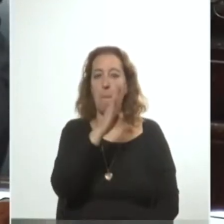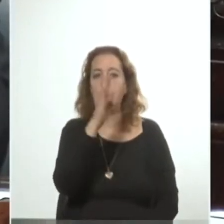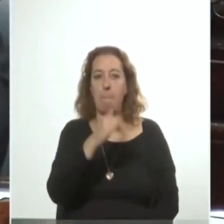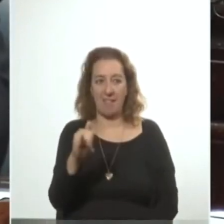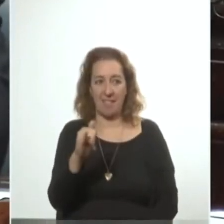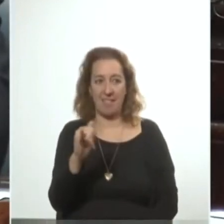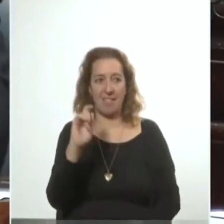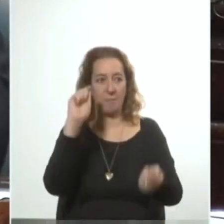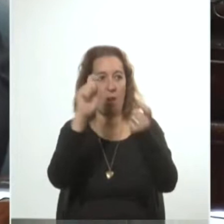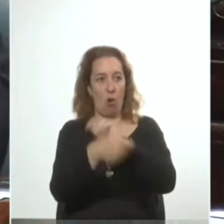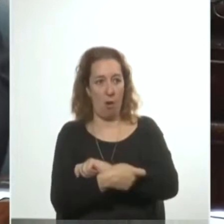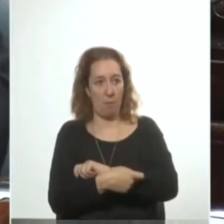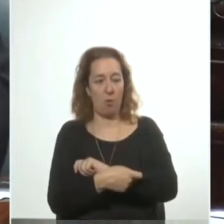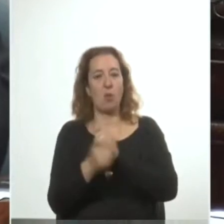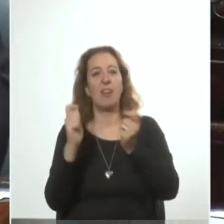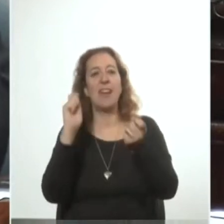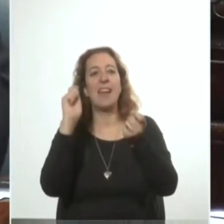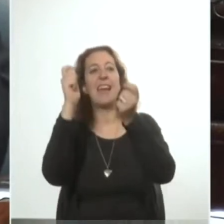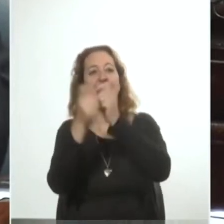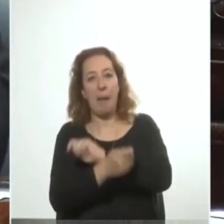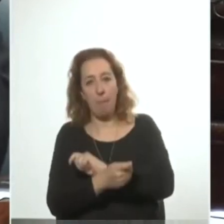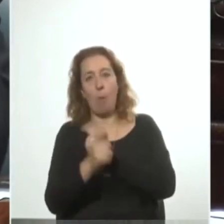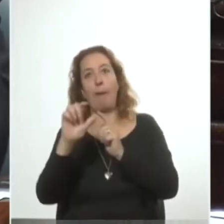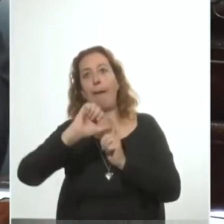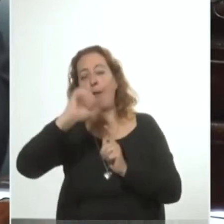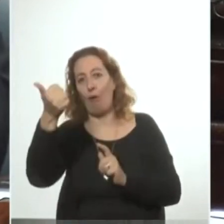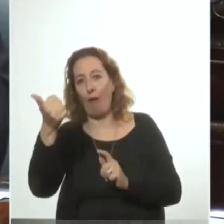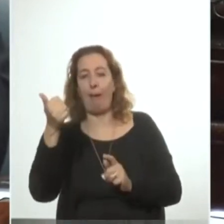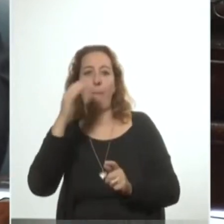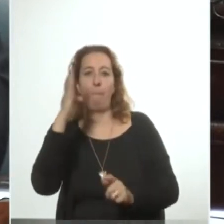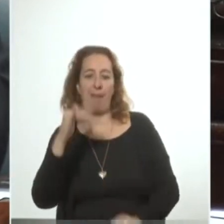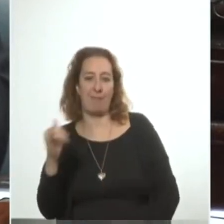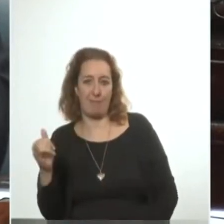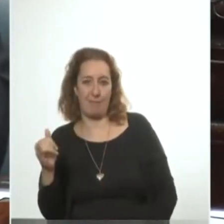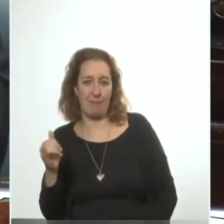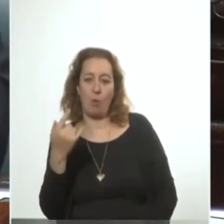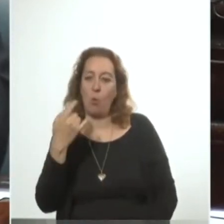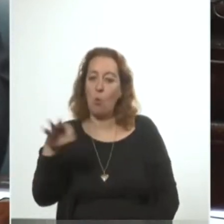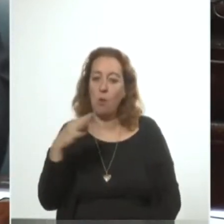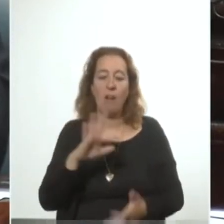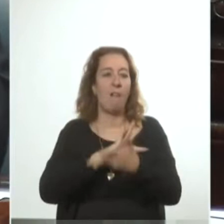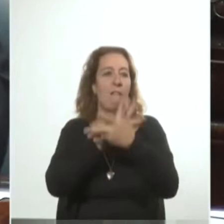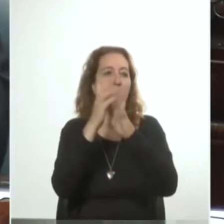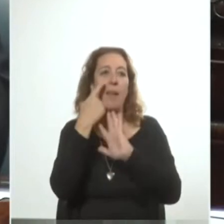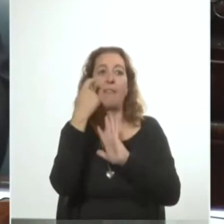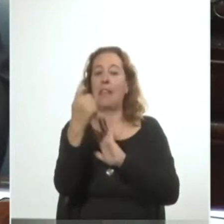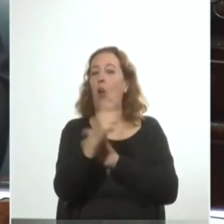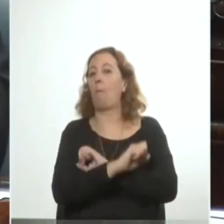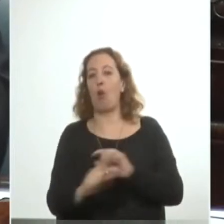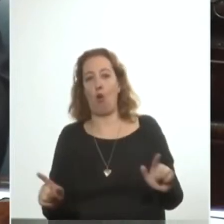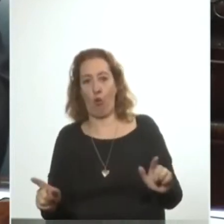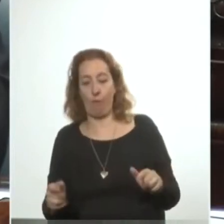para los cambios y cambios para la paz. Era el único camino para evitar lo peor como efectivamente